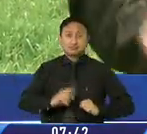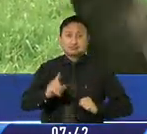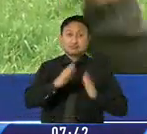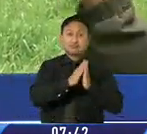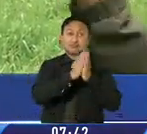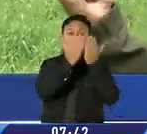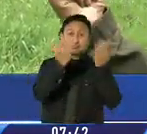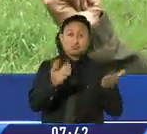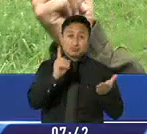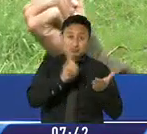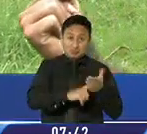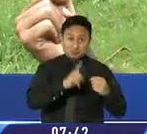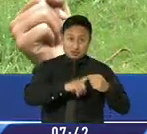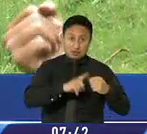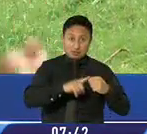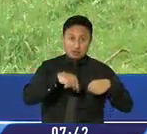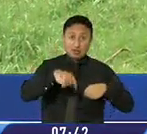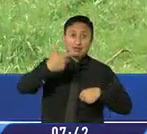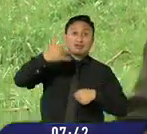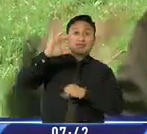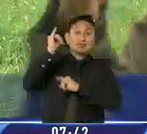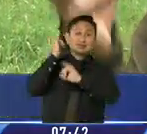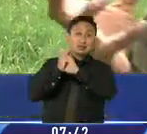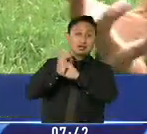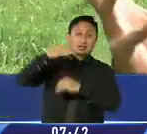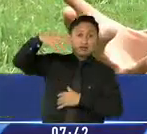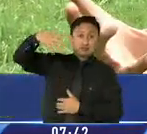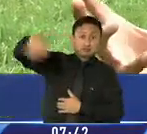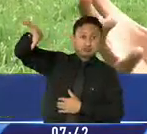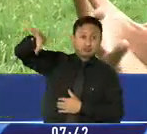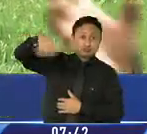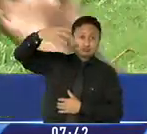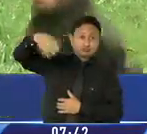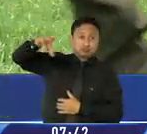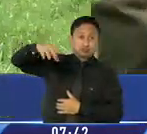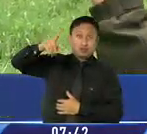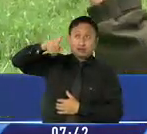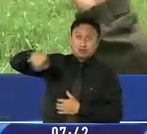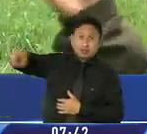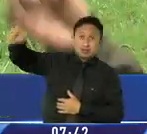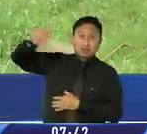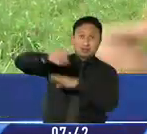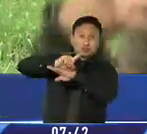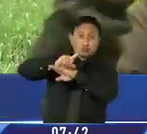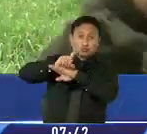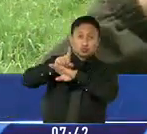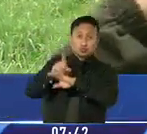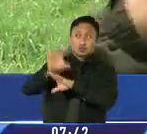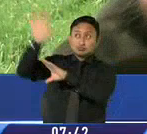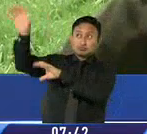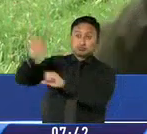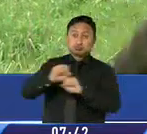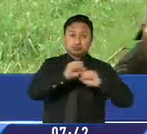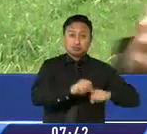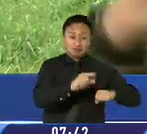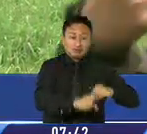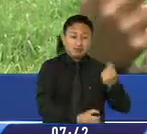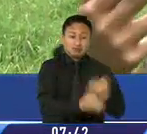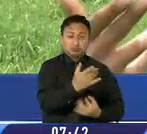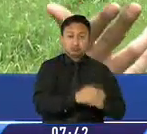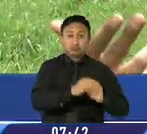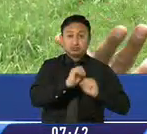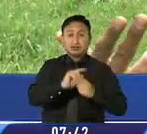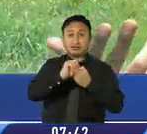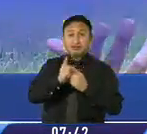libros, robaron las campanas de las iglesias, se robaron el reloj de la concepción para llevarlas a fundir y para hacer cañones y